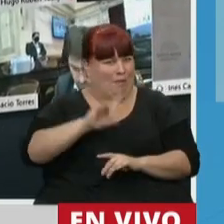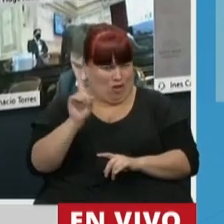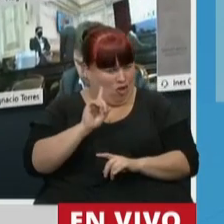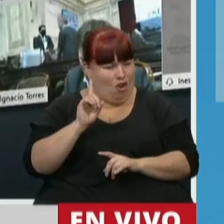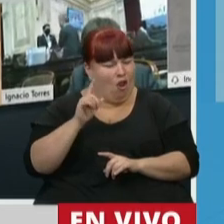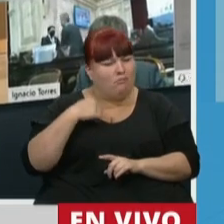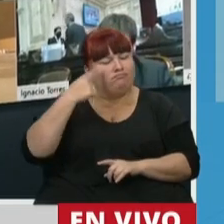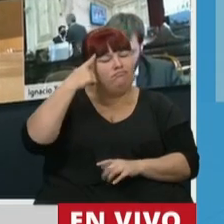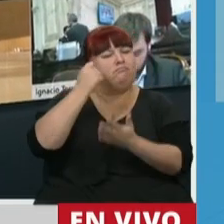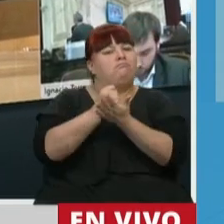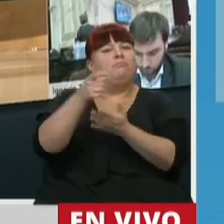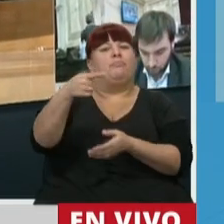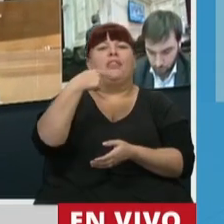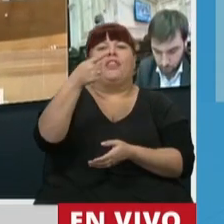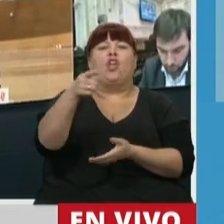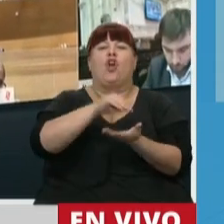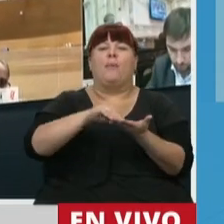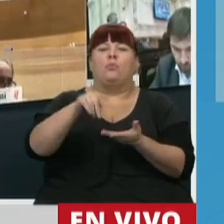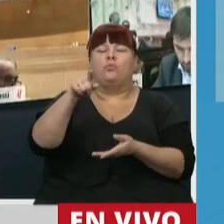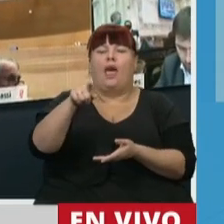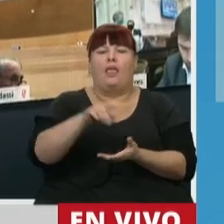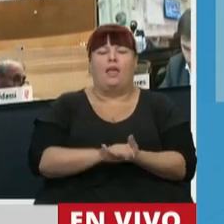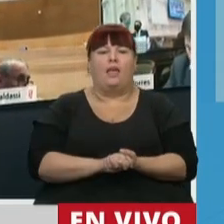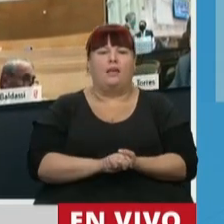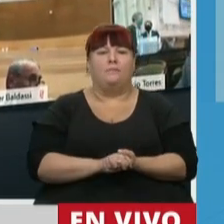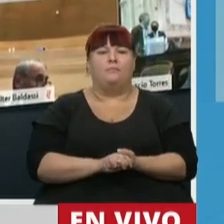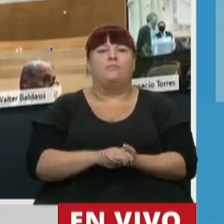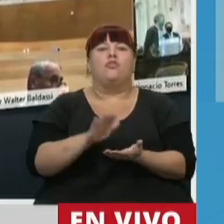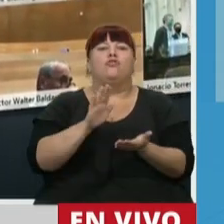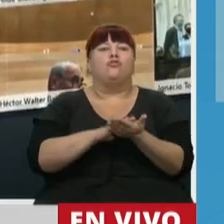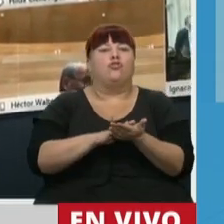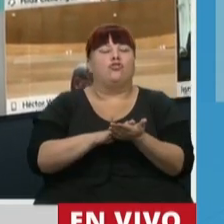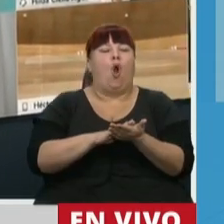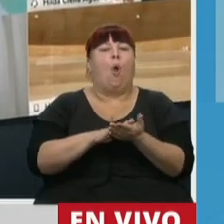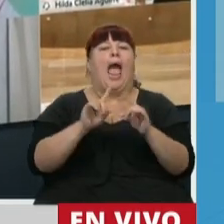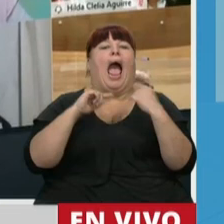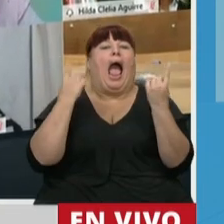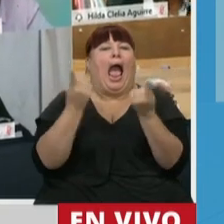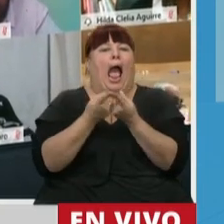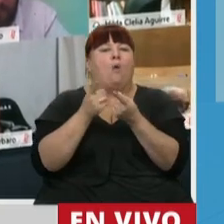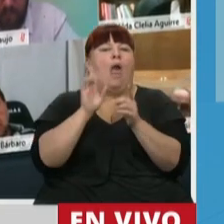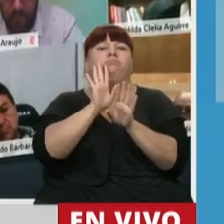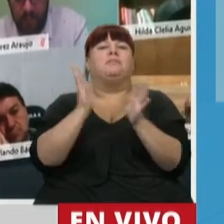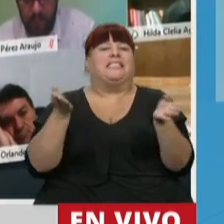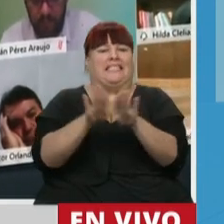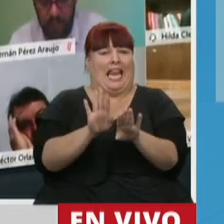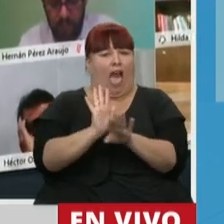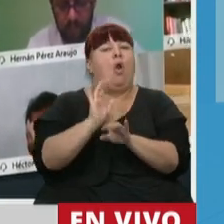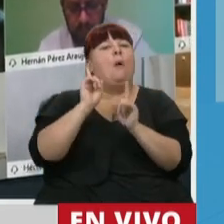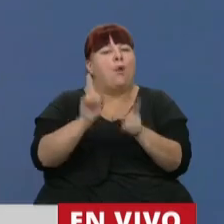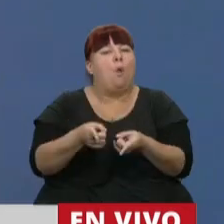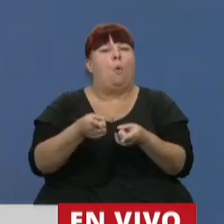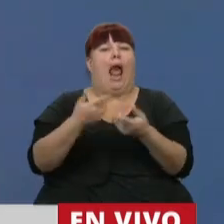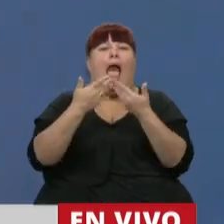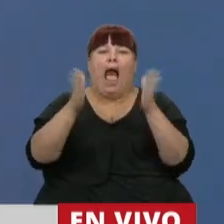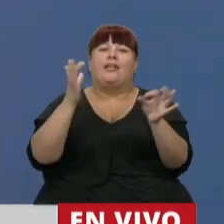Me quedó muy grabado lo que dijo una diputada con que las aulas se cerraron, pero que se